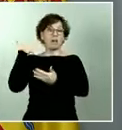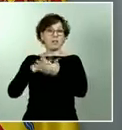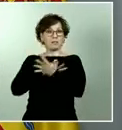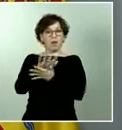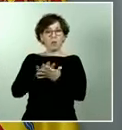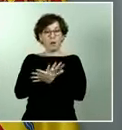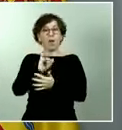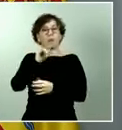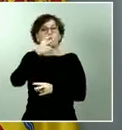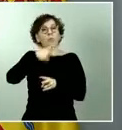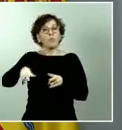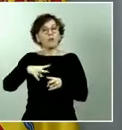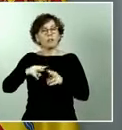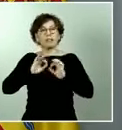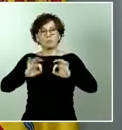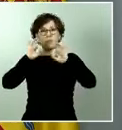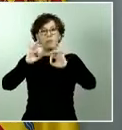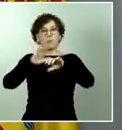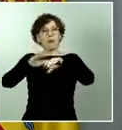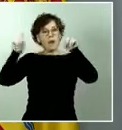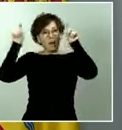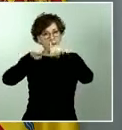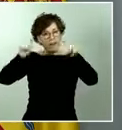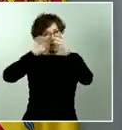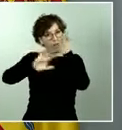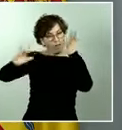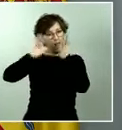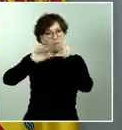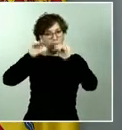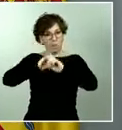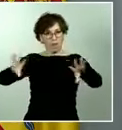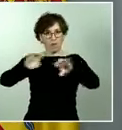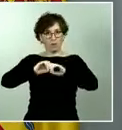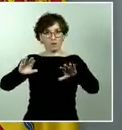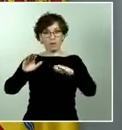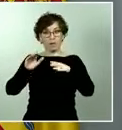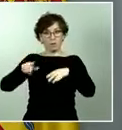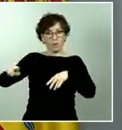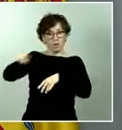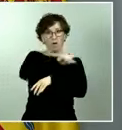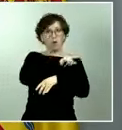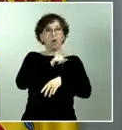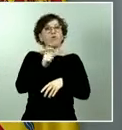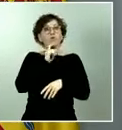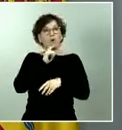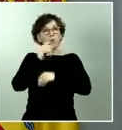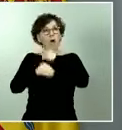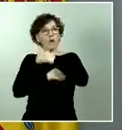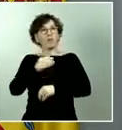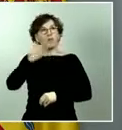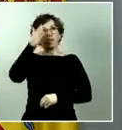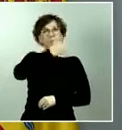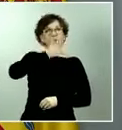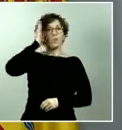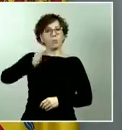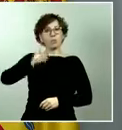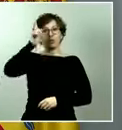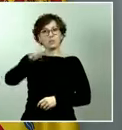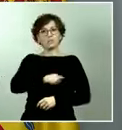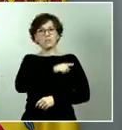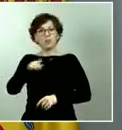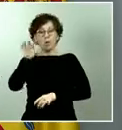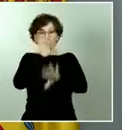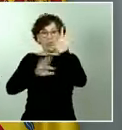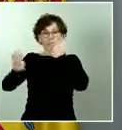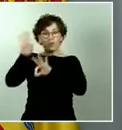pedagógica. Pero vuelvo a decir, su actuación y su criterio de imposición o denuncia de hechos no es otro que la proporcionalidad